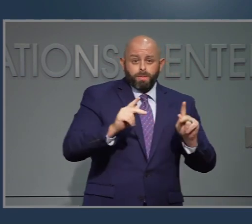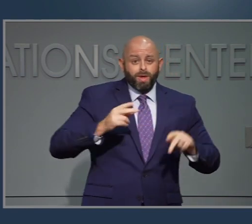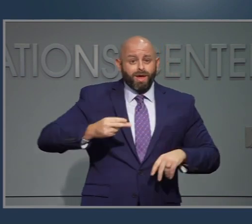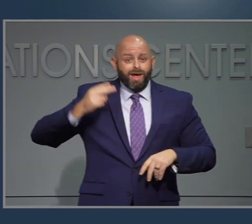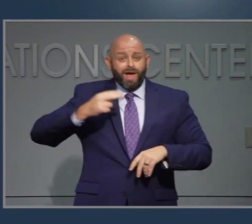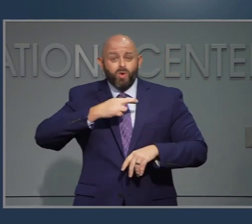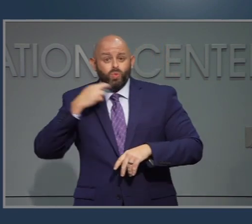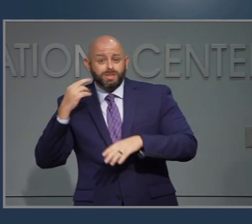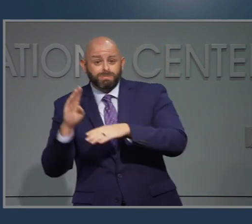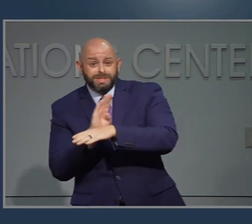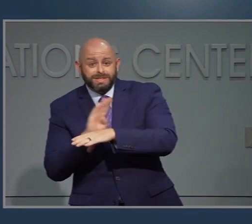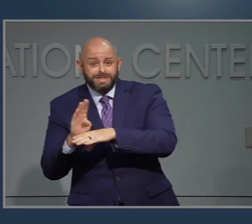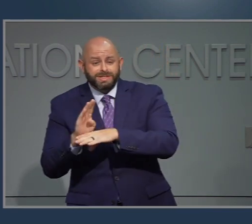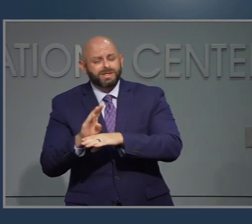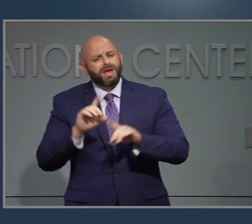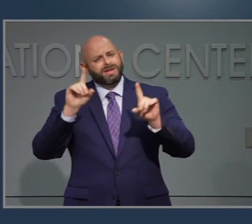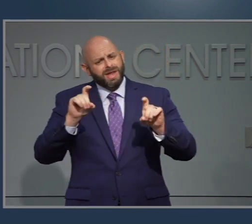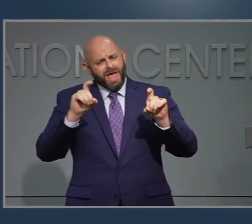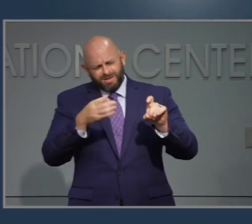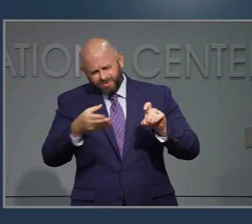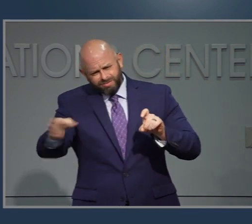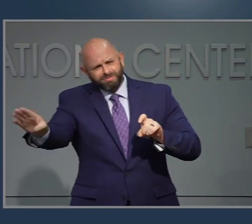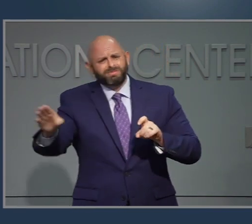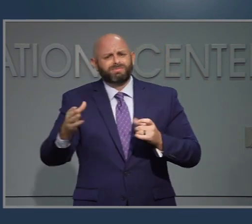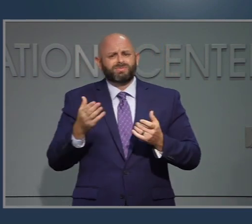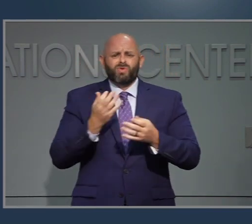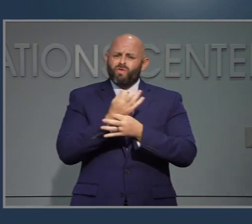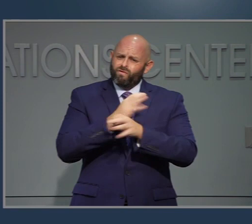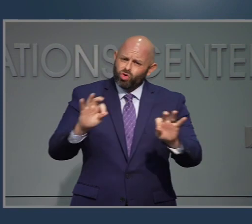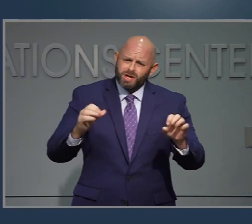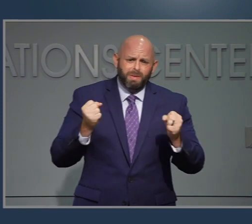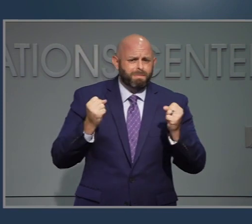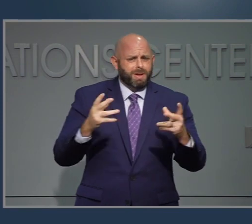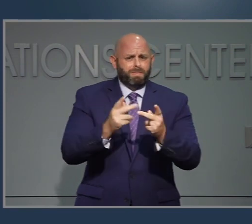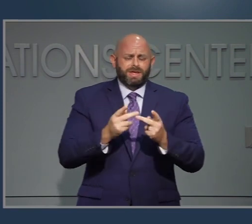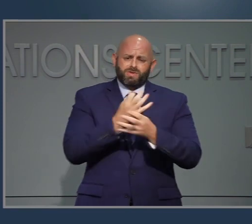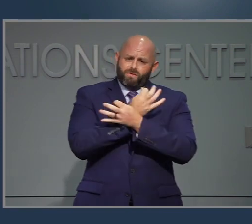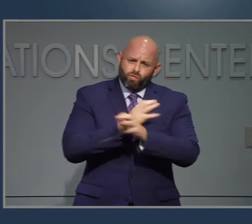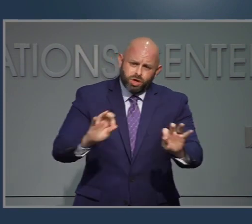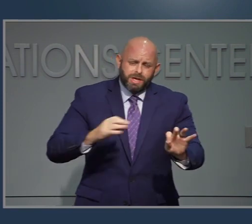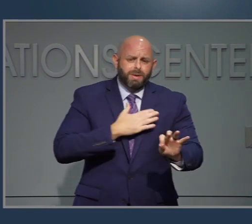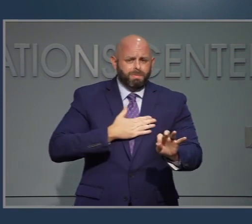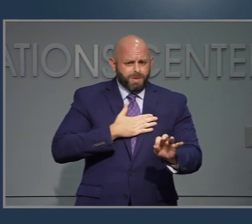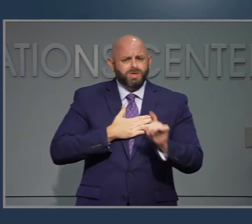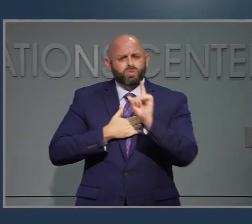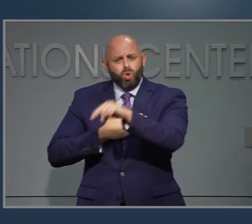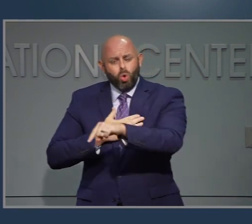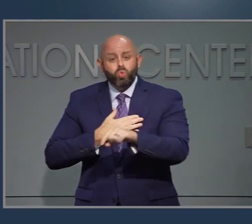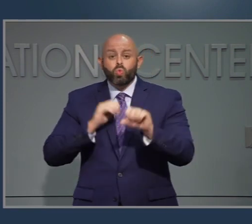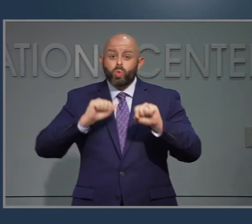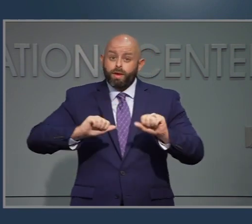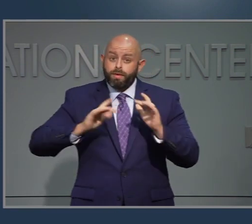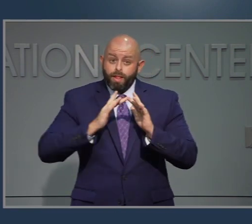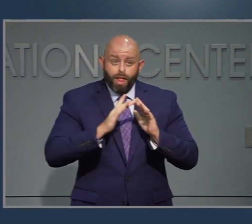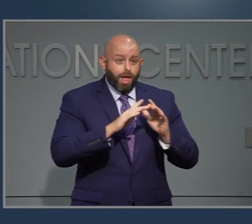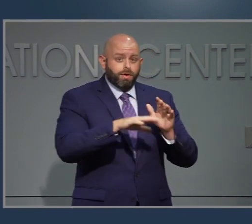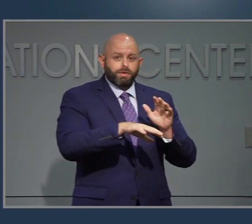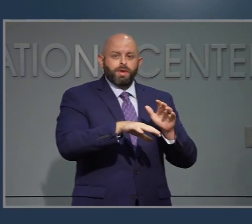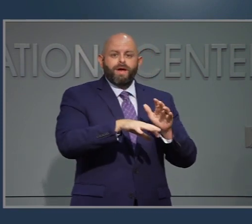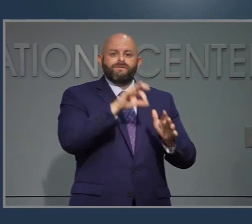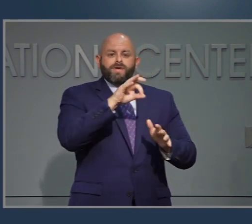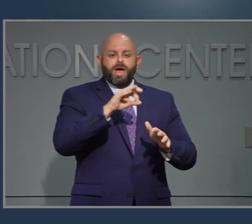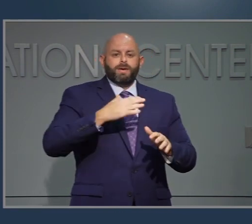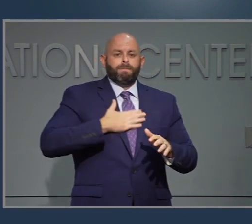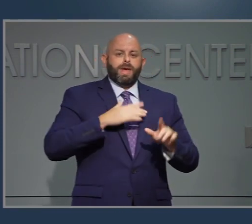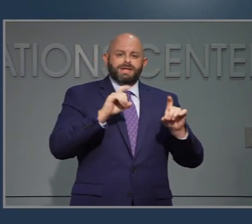expuesto o si. Y esto es clave en muchos lugares y pueden ir a la herramienta